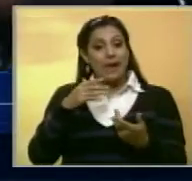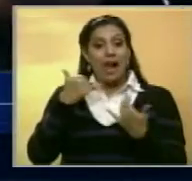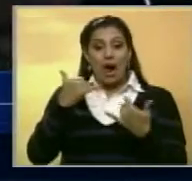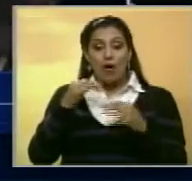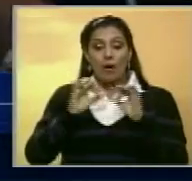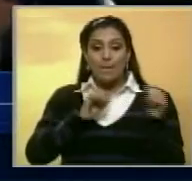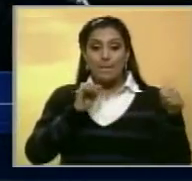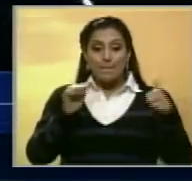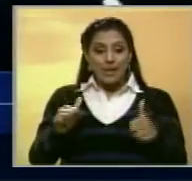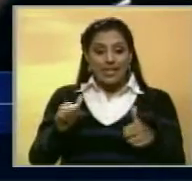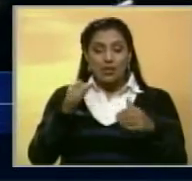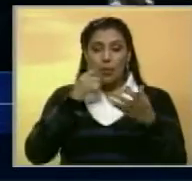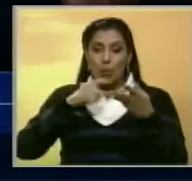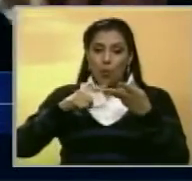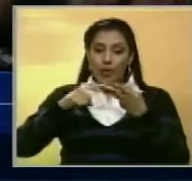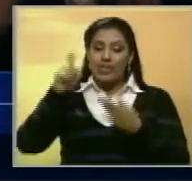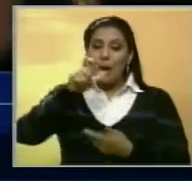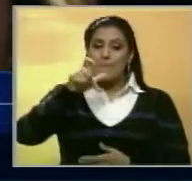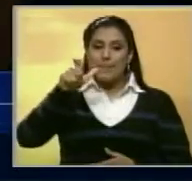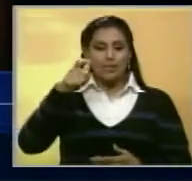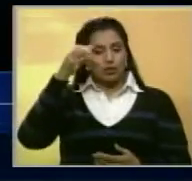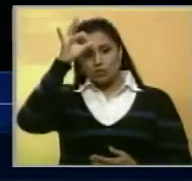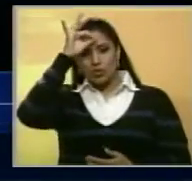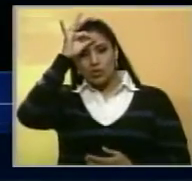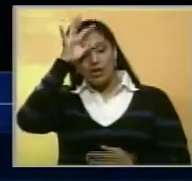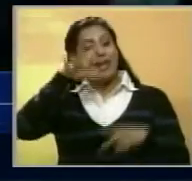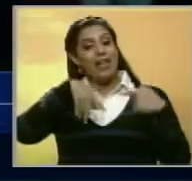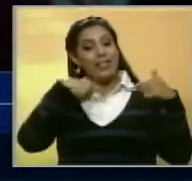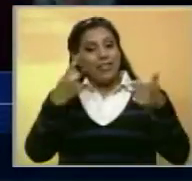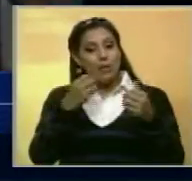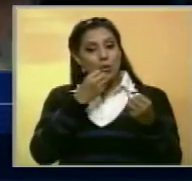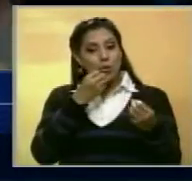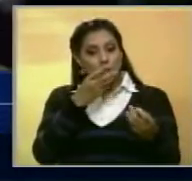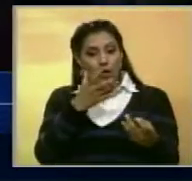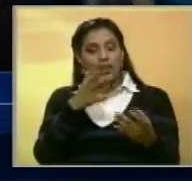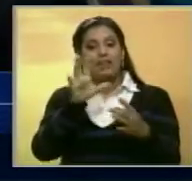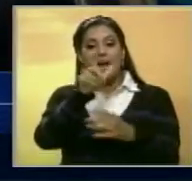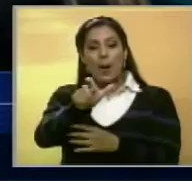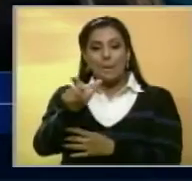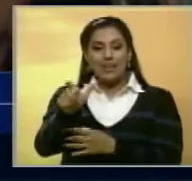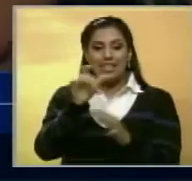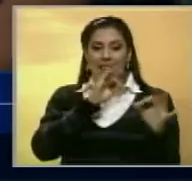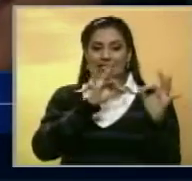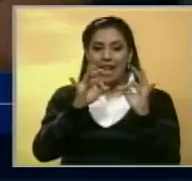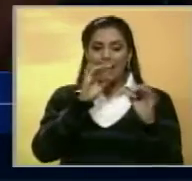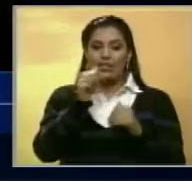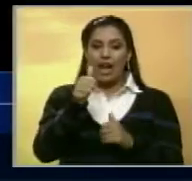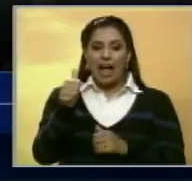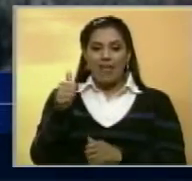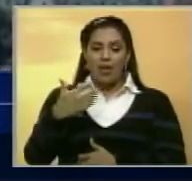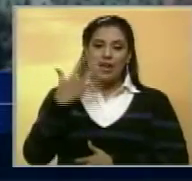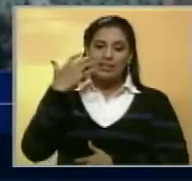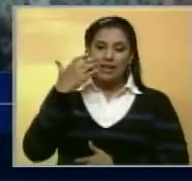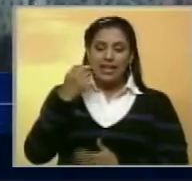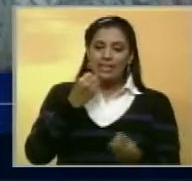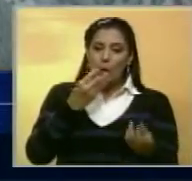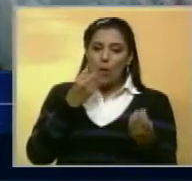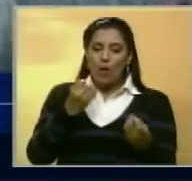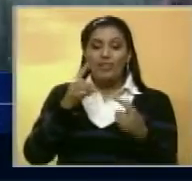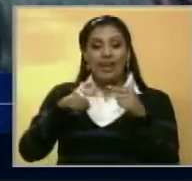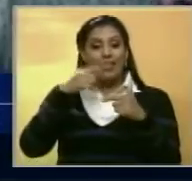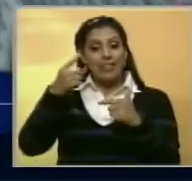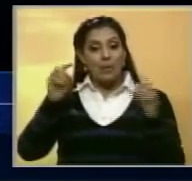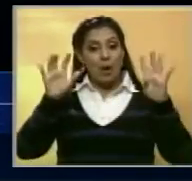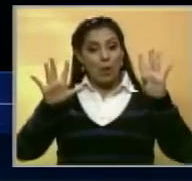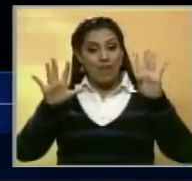esta premiere y detalles que el público desconoce de cara a la experiencia que cada uno de los actores vivió en esta realización. Luego